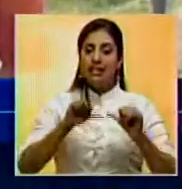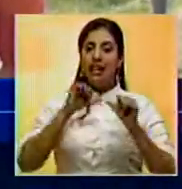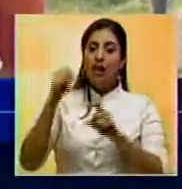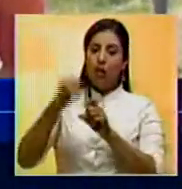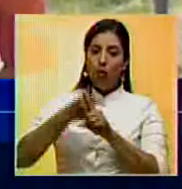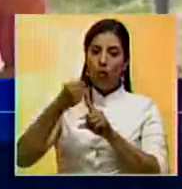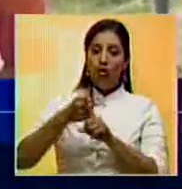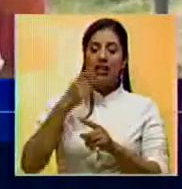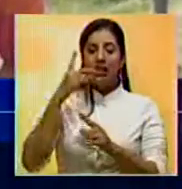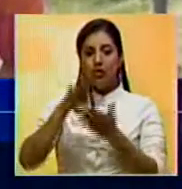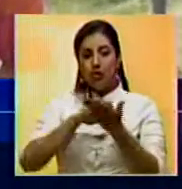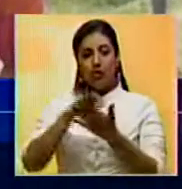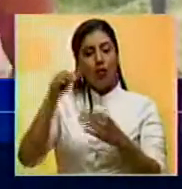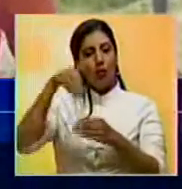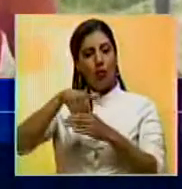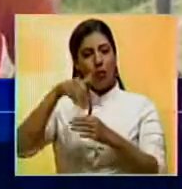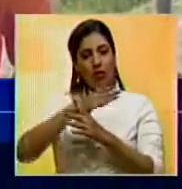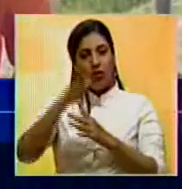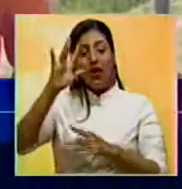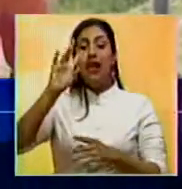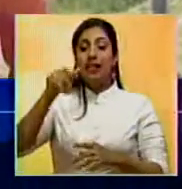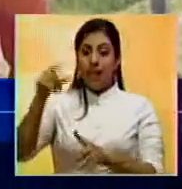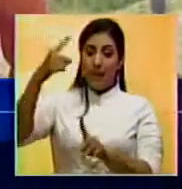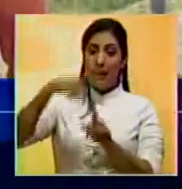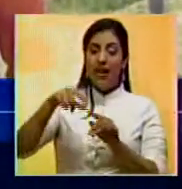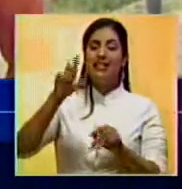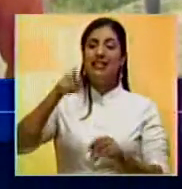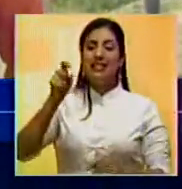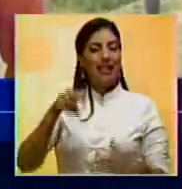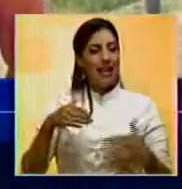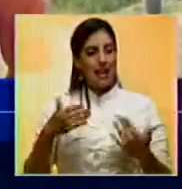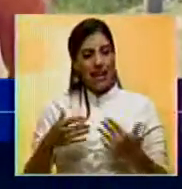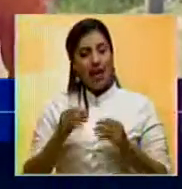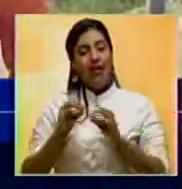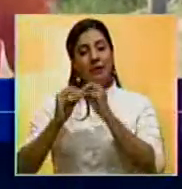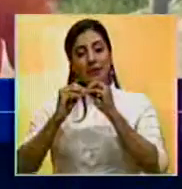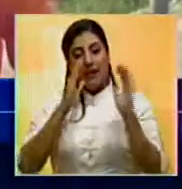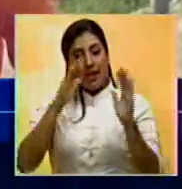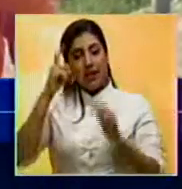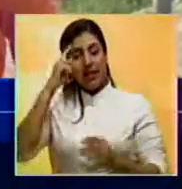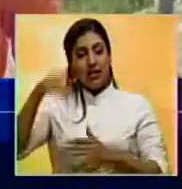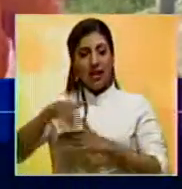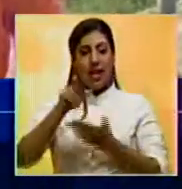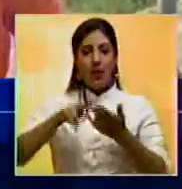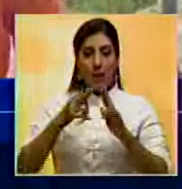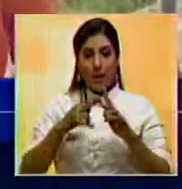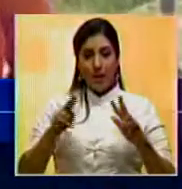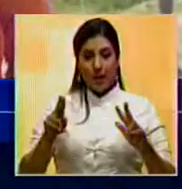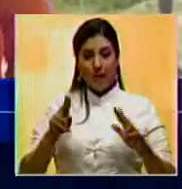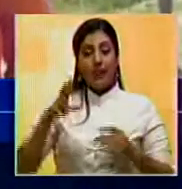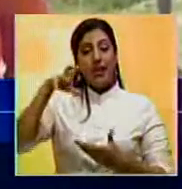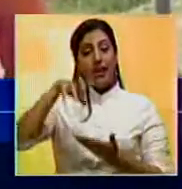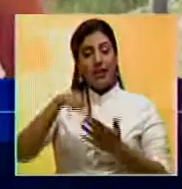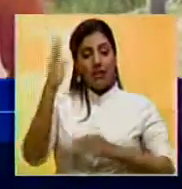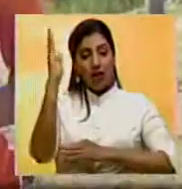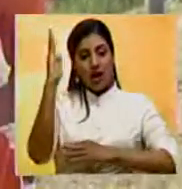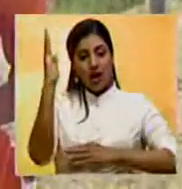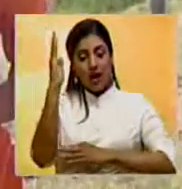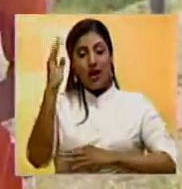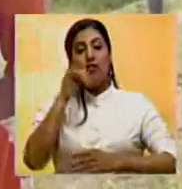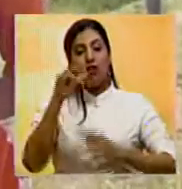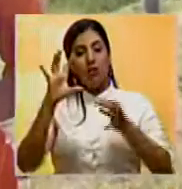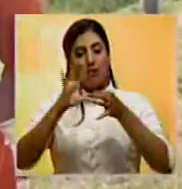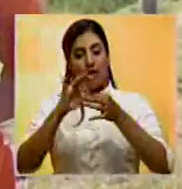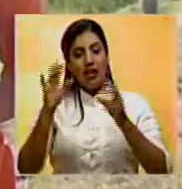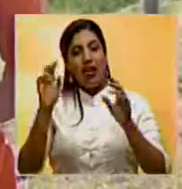luchando por una salida electoral, al tiempo que afirmó la necesidad de retomar la agenda de Calle Pacífica. Desde el Estado Lara, en alianza